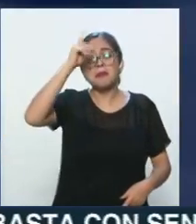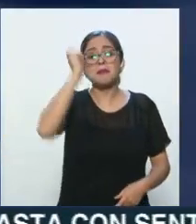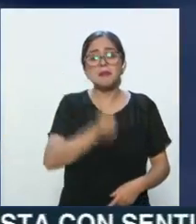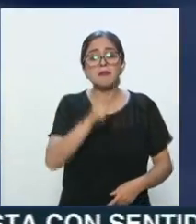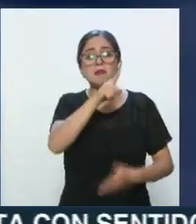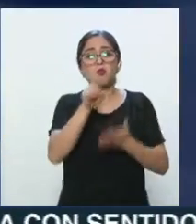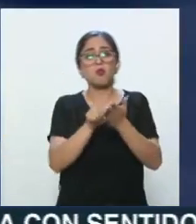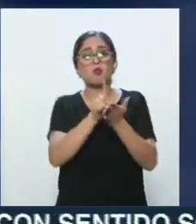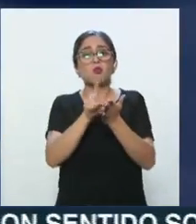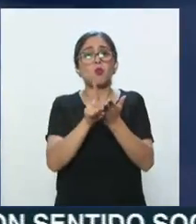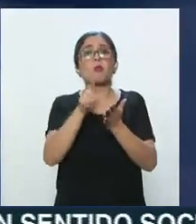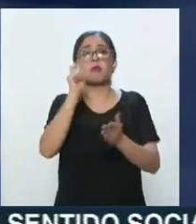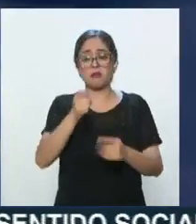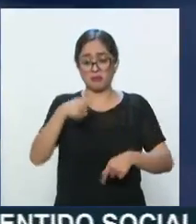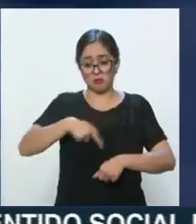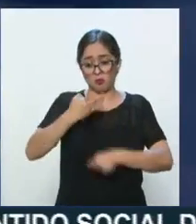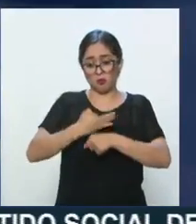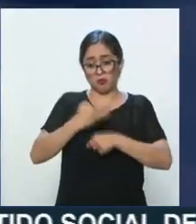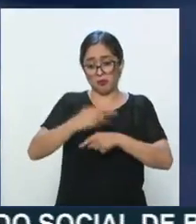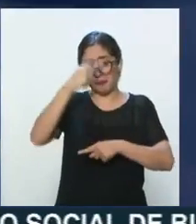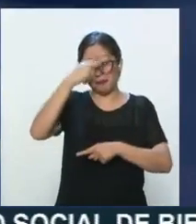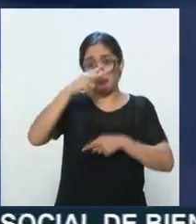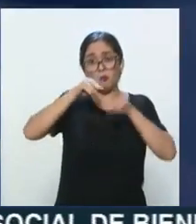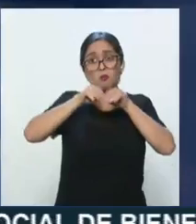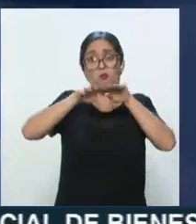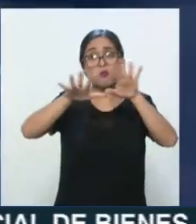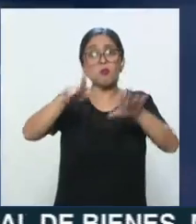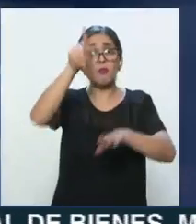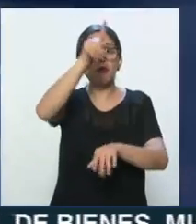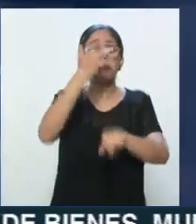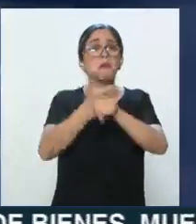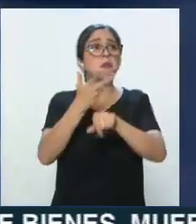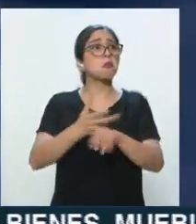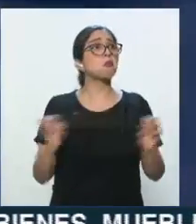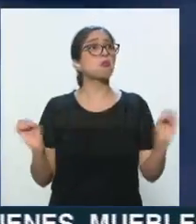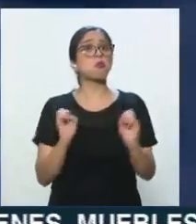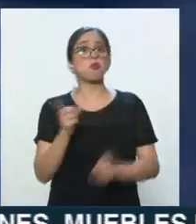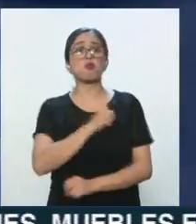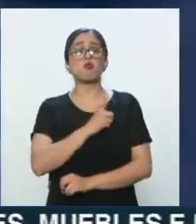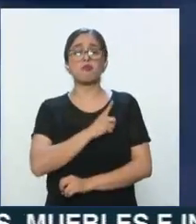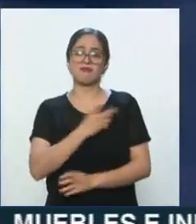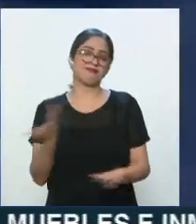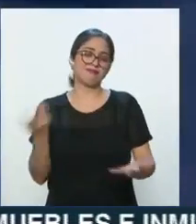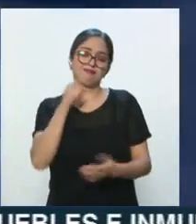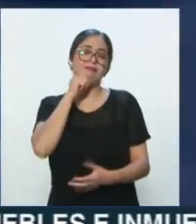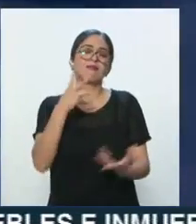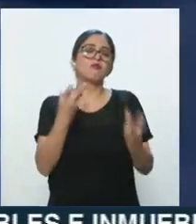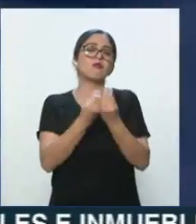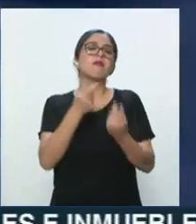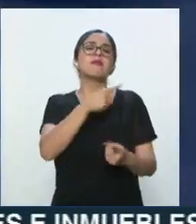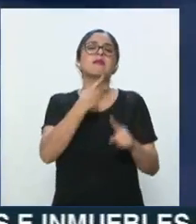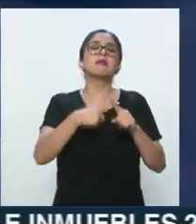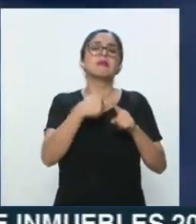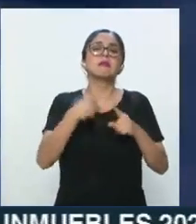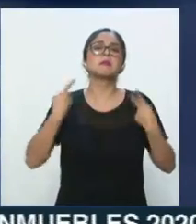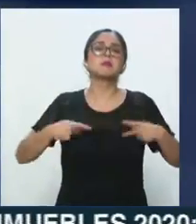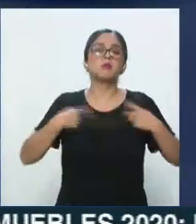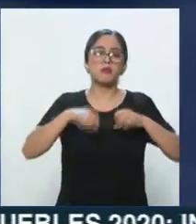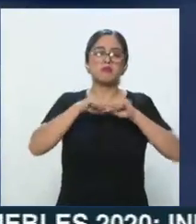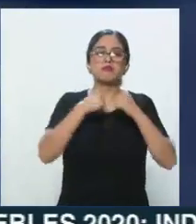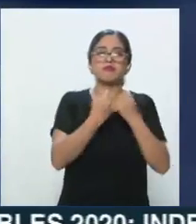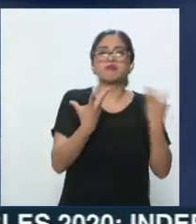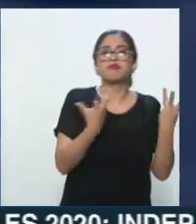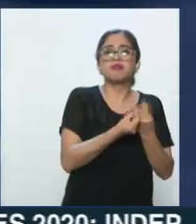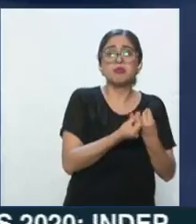se distribuyen solitas y no es así. Y por supuesto, también se espera que en caso de resultar culpable García Luna, se investigue a sus